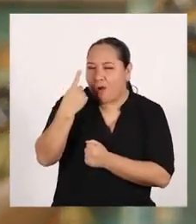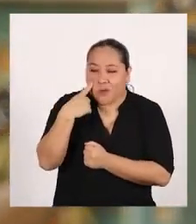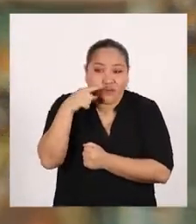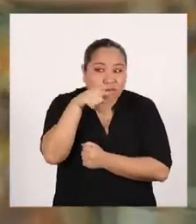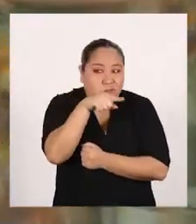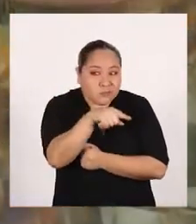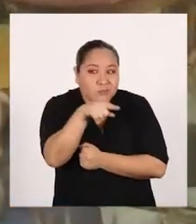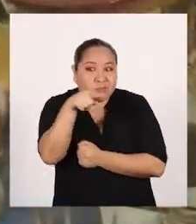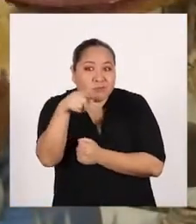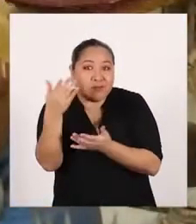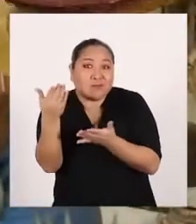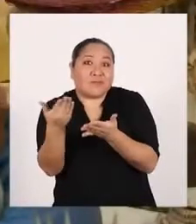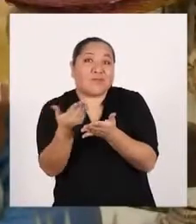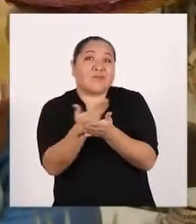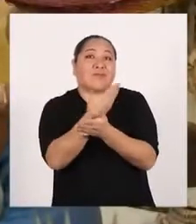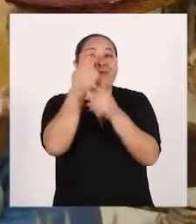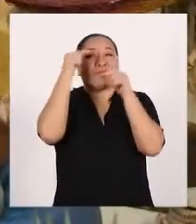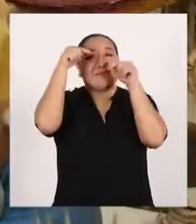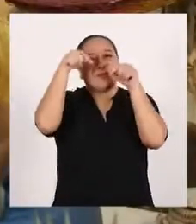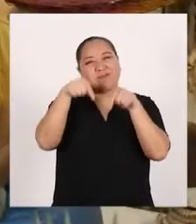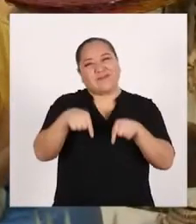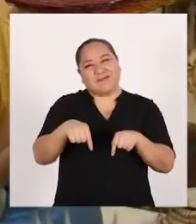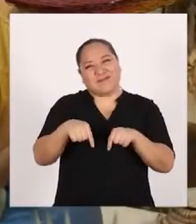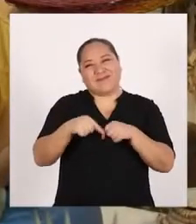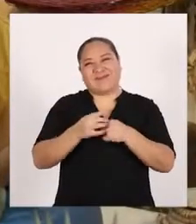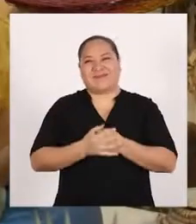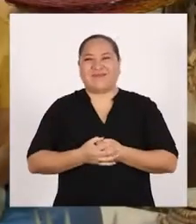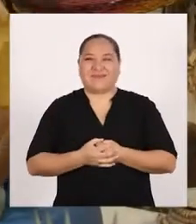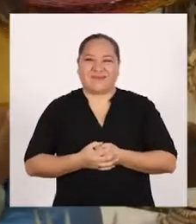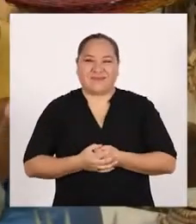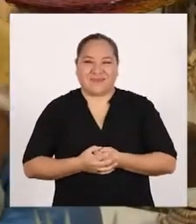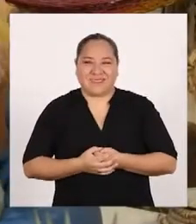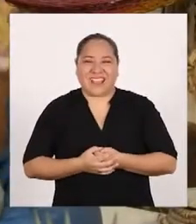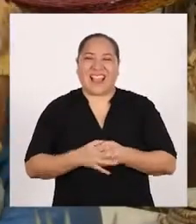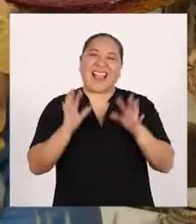Algo nuevo esta vez